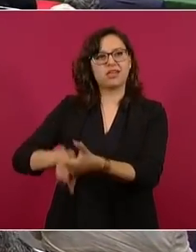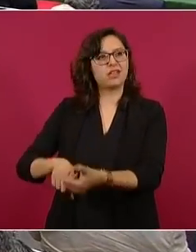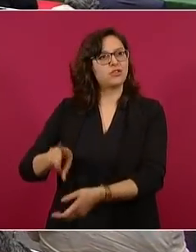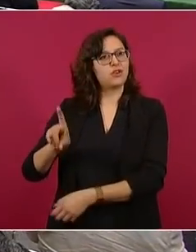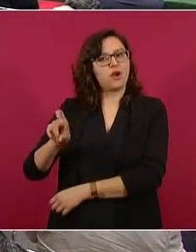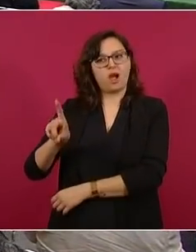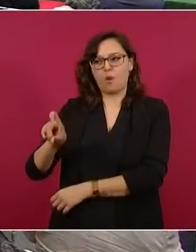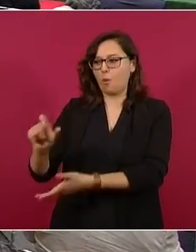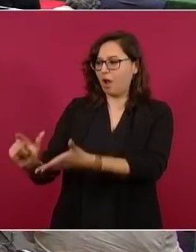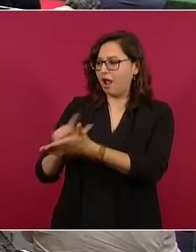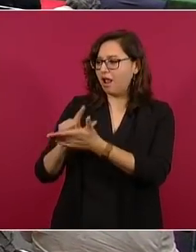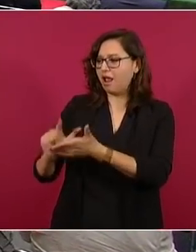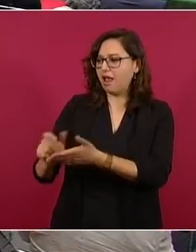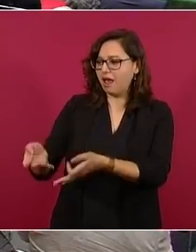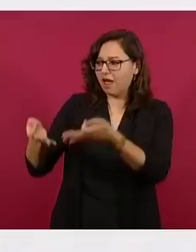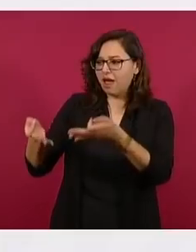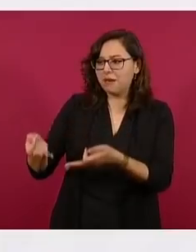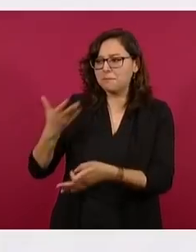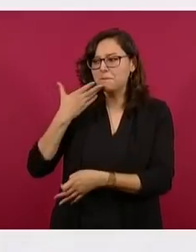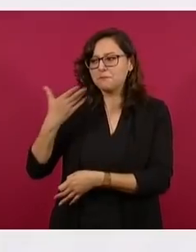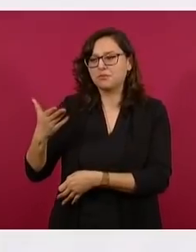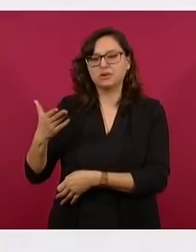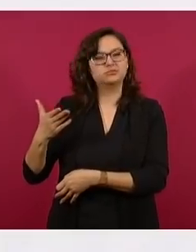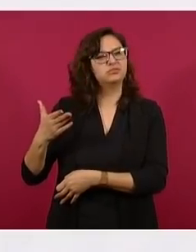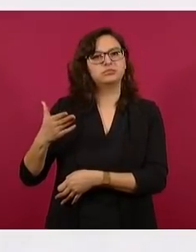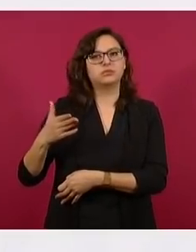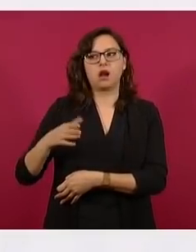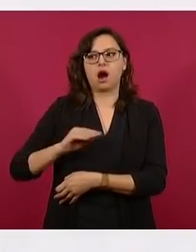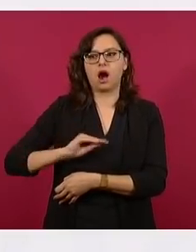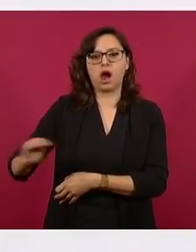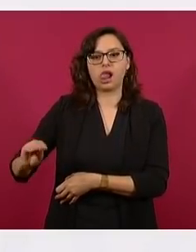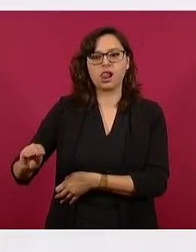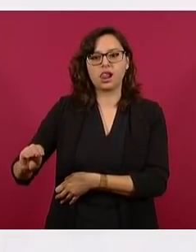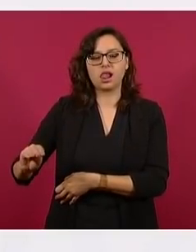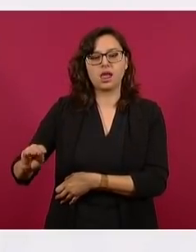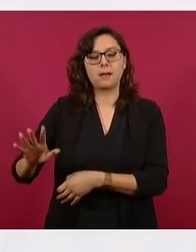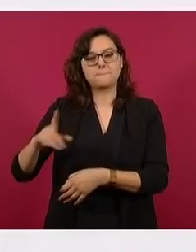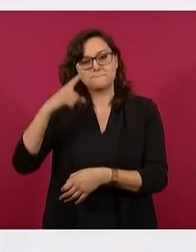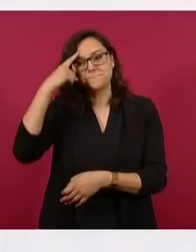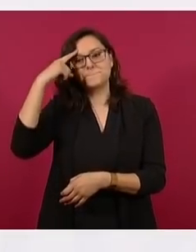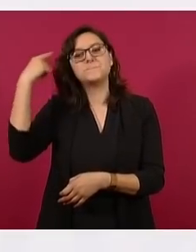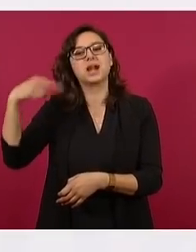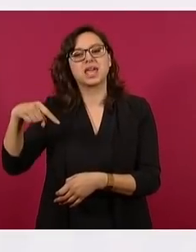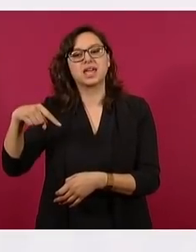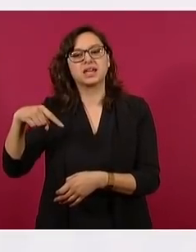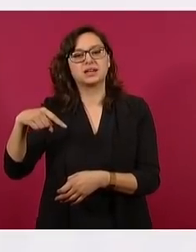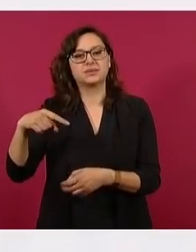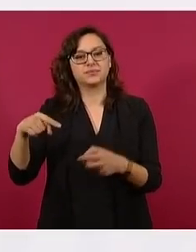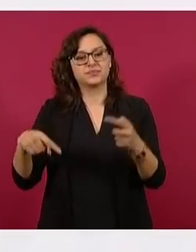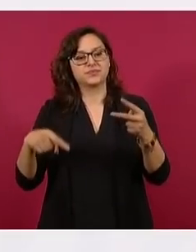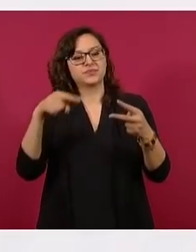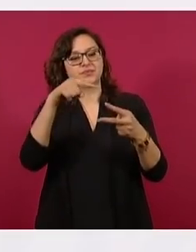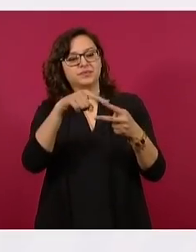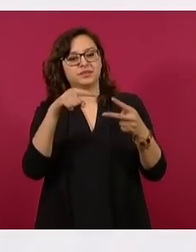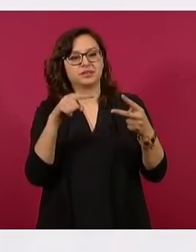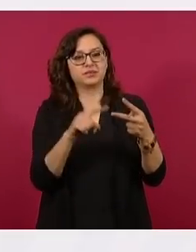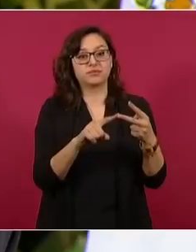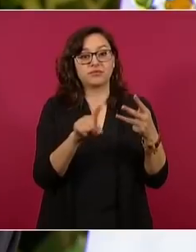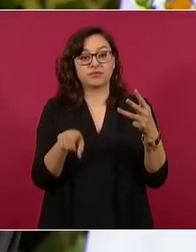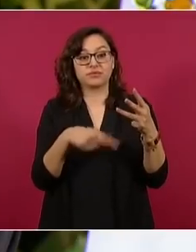de darle preferencia al despacho de las energías producidas con gas